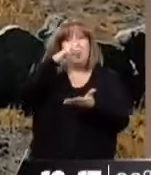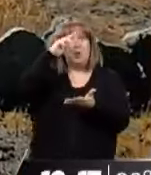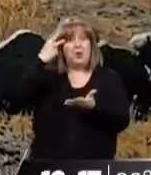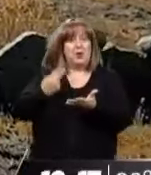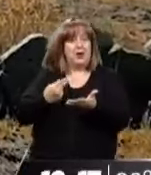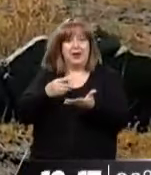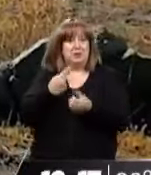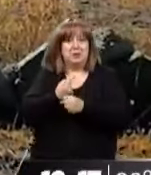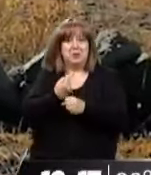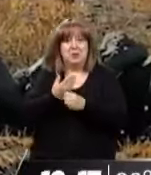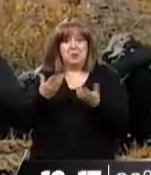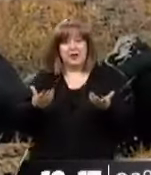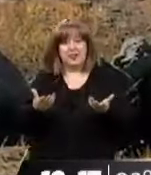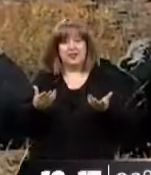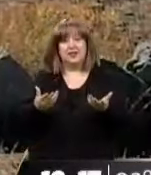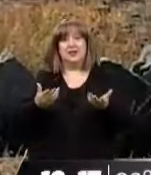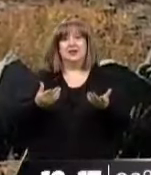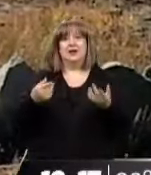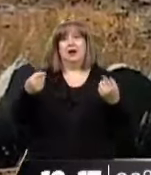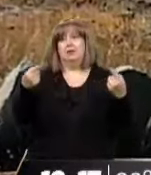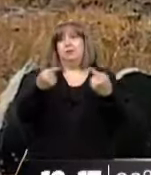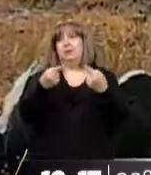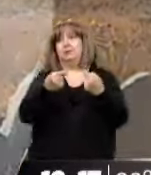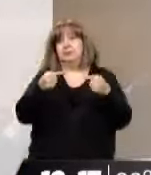alcance que puede tener esta última medida del INAI.